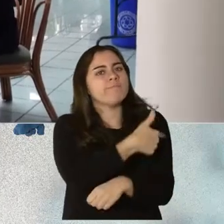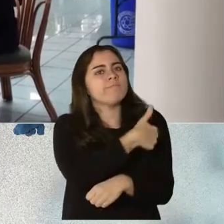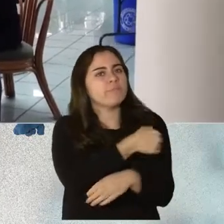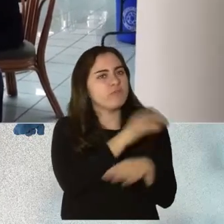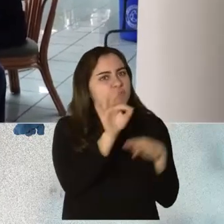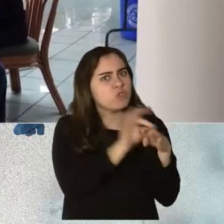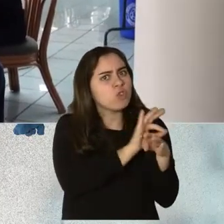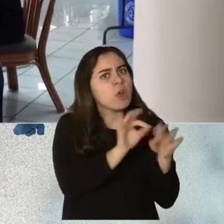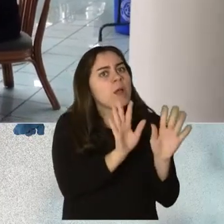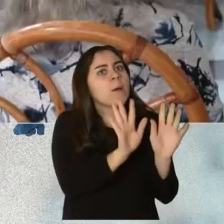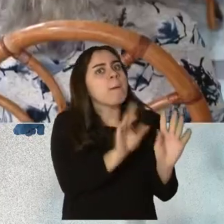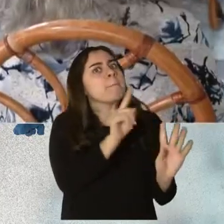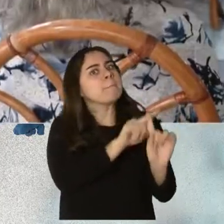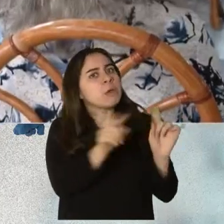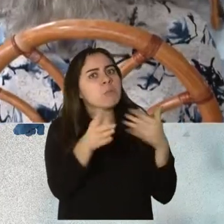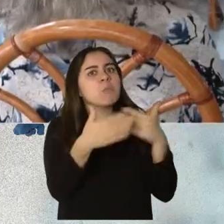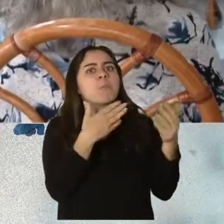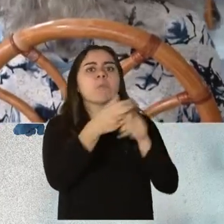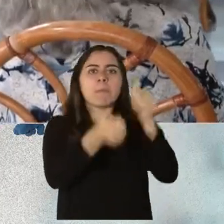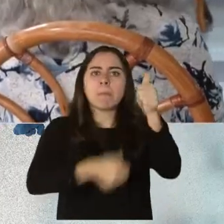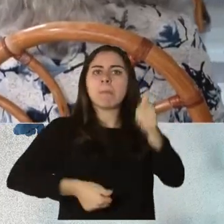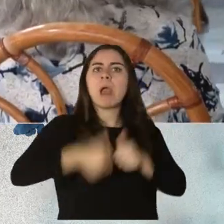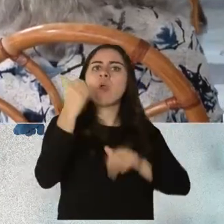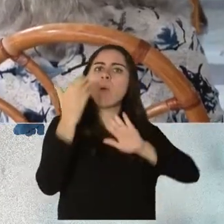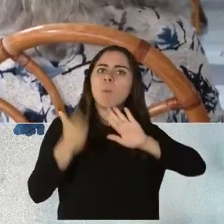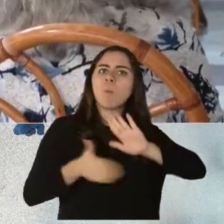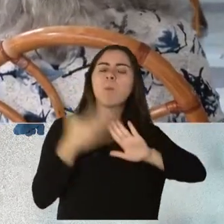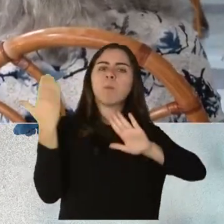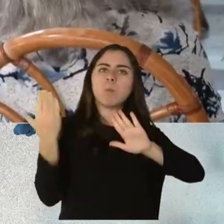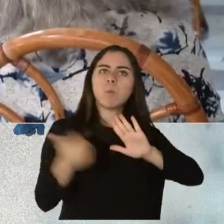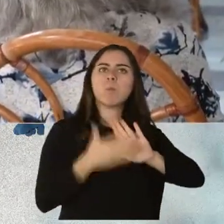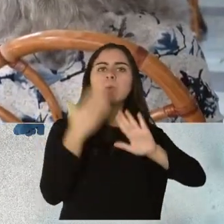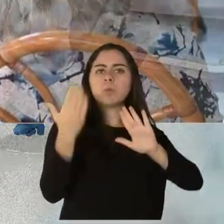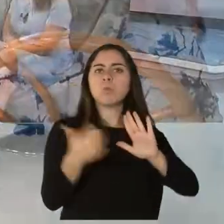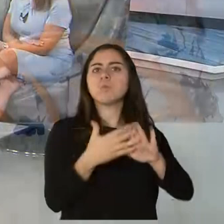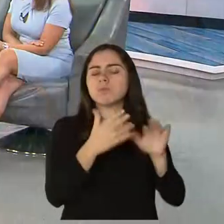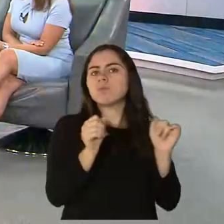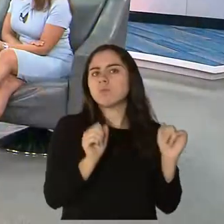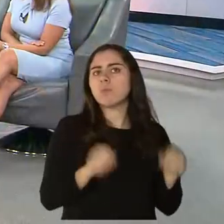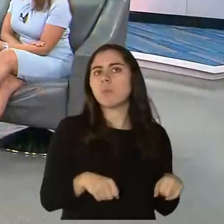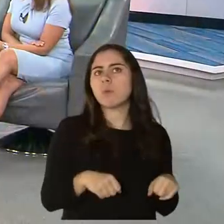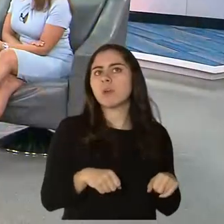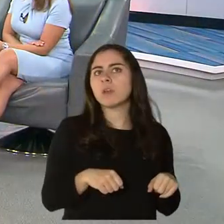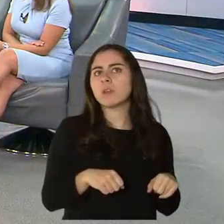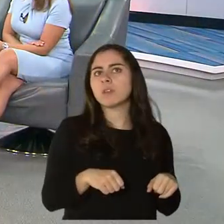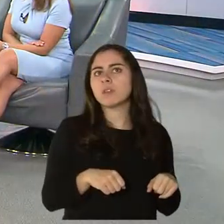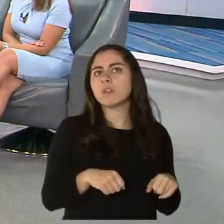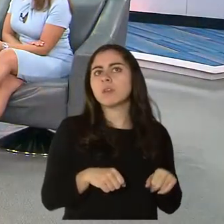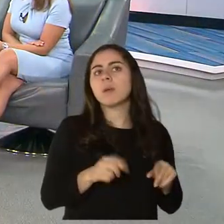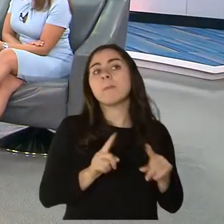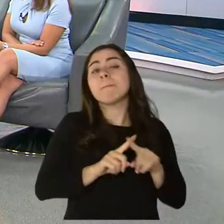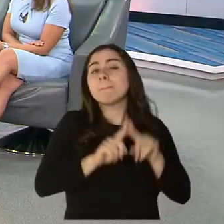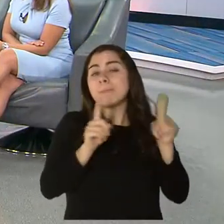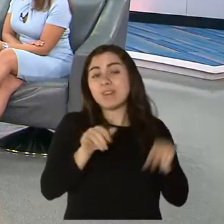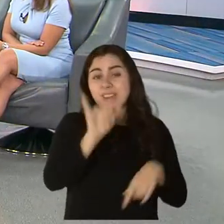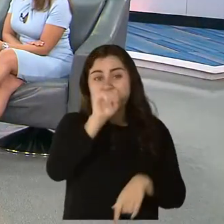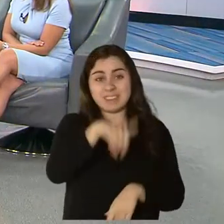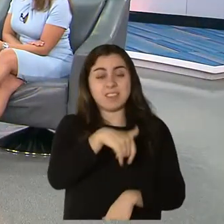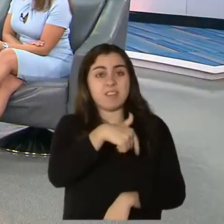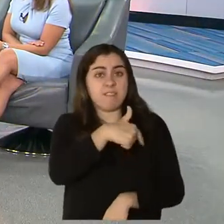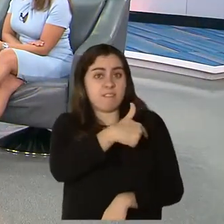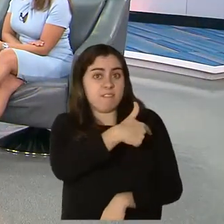esperada. No son totalmente, diríamos, totalmente,